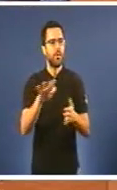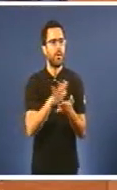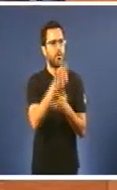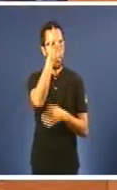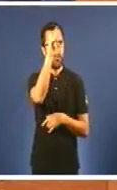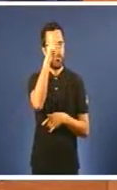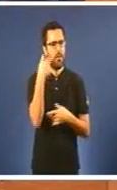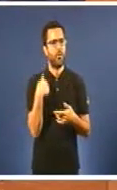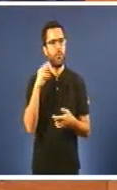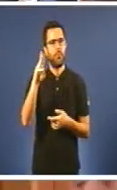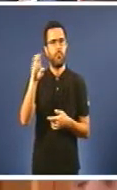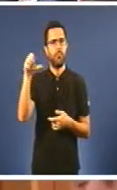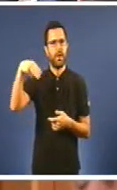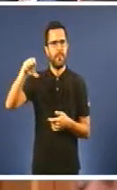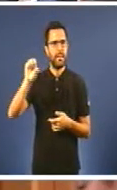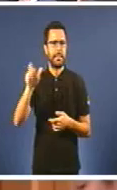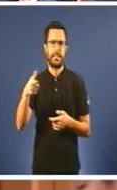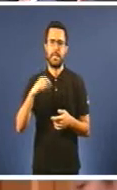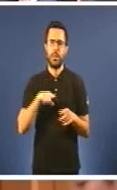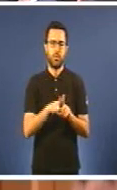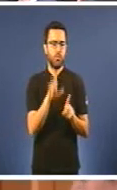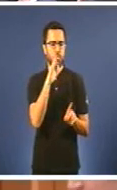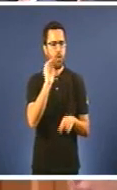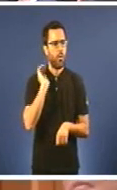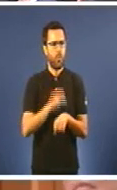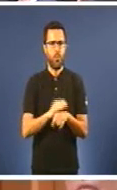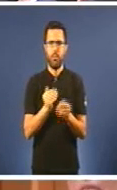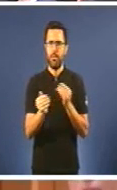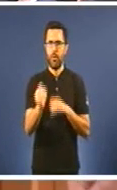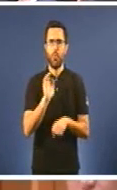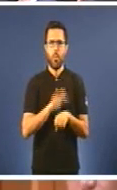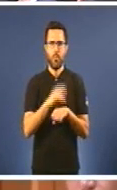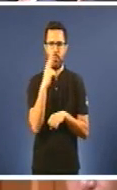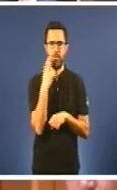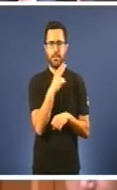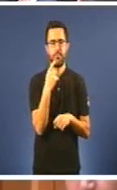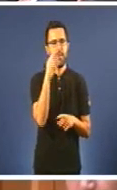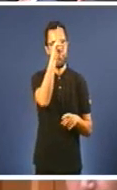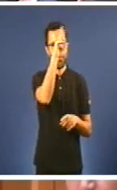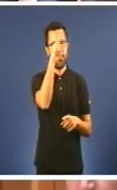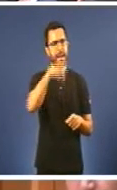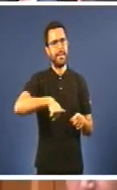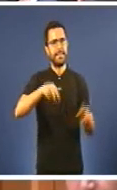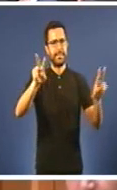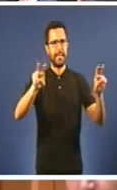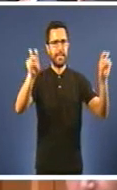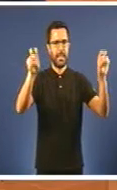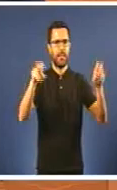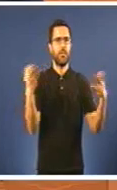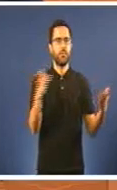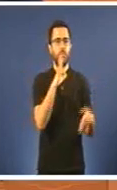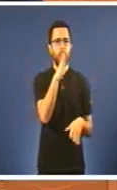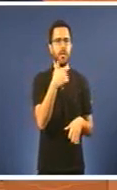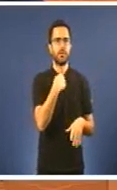cumple e está cumplindo seus compromisos moi a pesar de vostedes o que me preocupa é este asunto Por eso, cando vostede me dice que hai